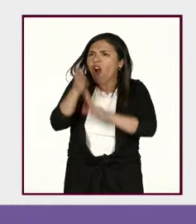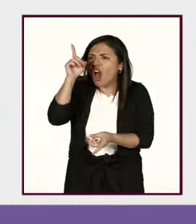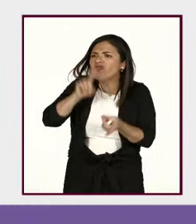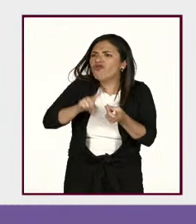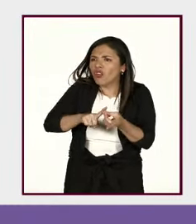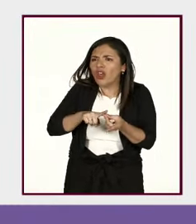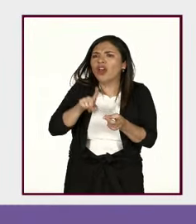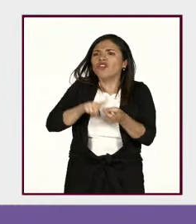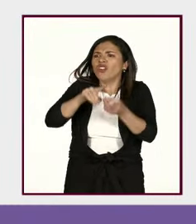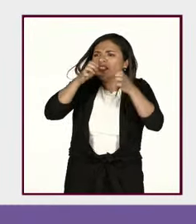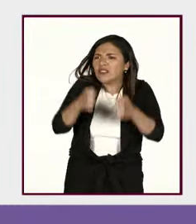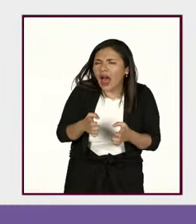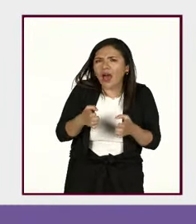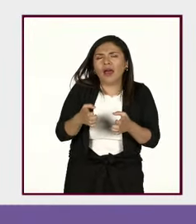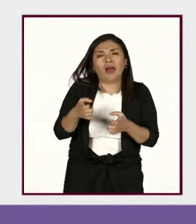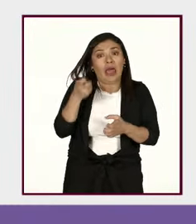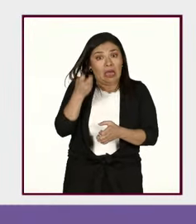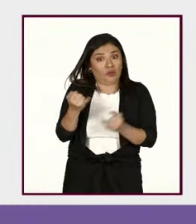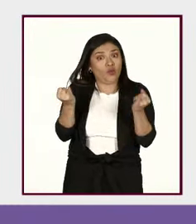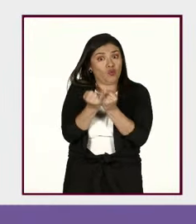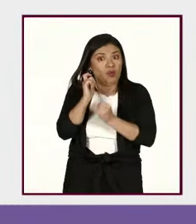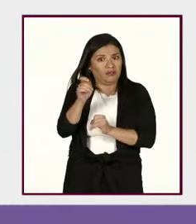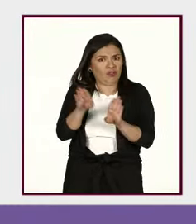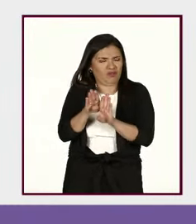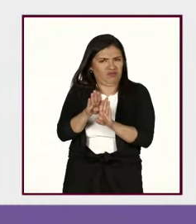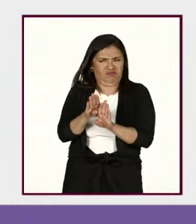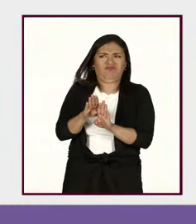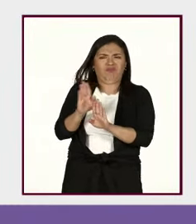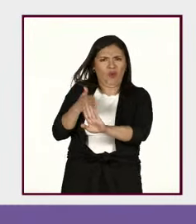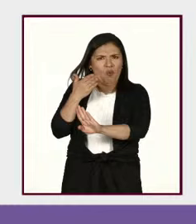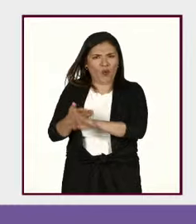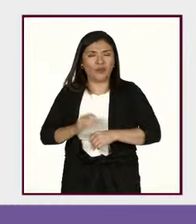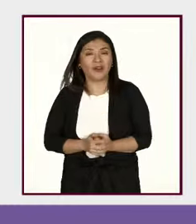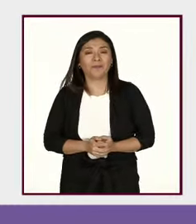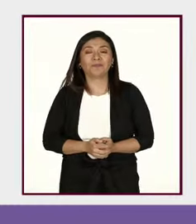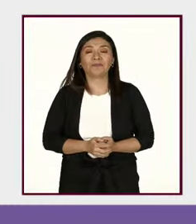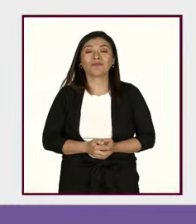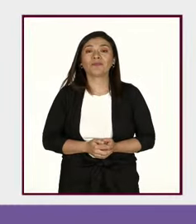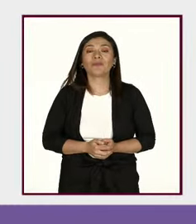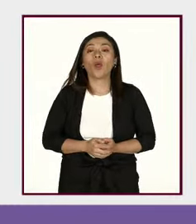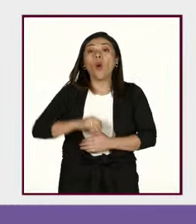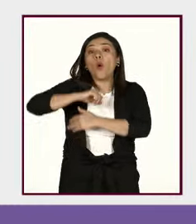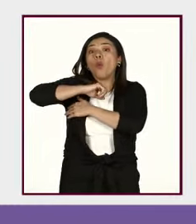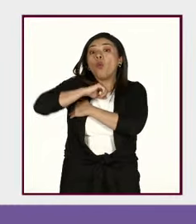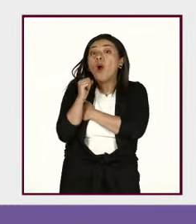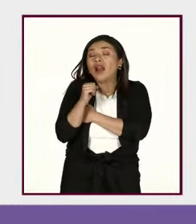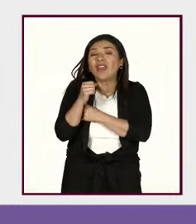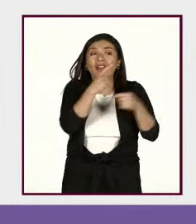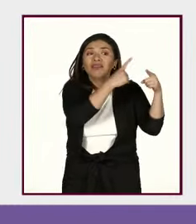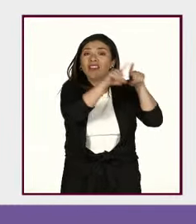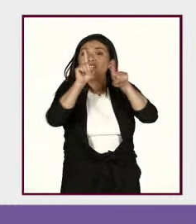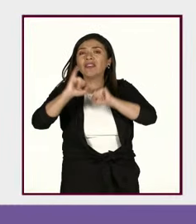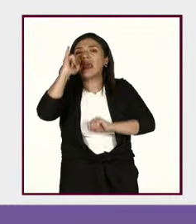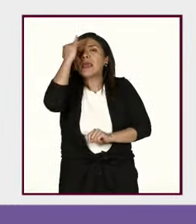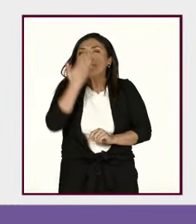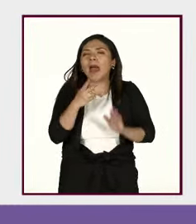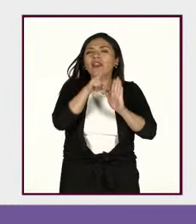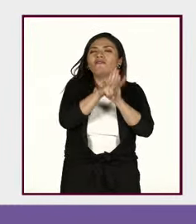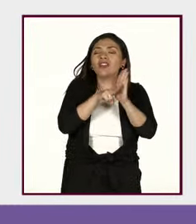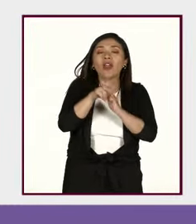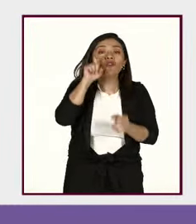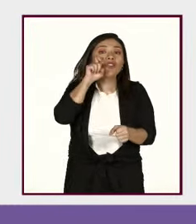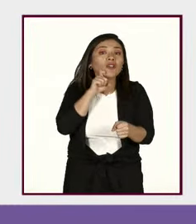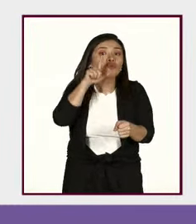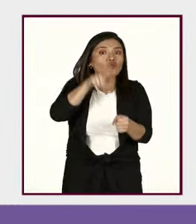donde está es una forma de intimidación no almacenar contenidos sexuales el consentimiento